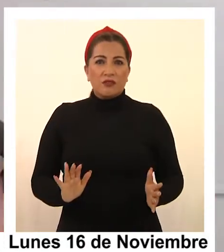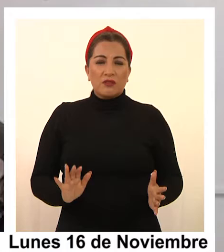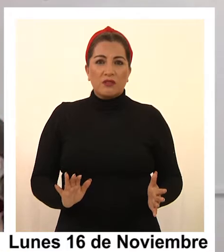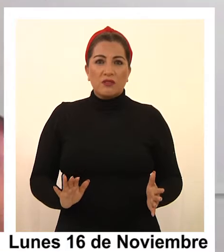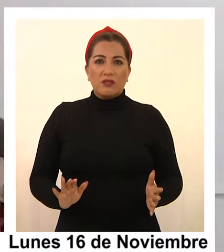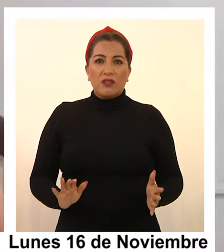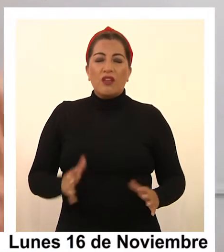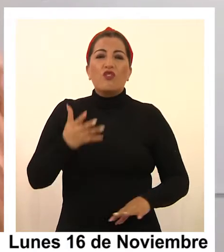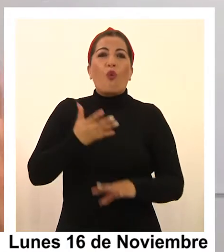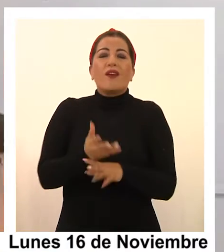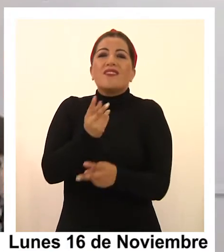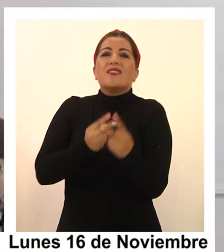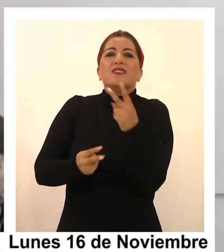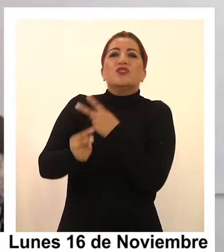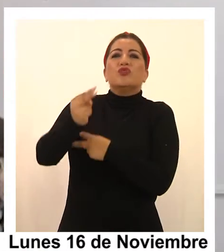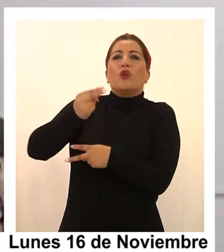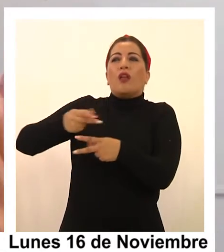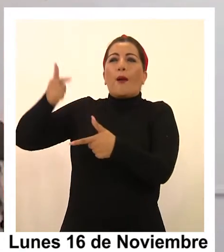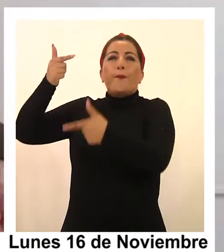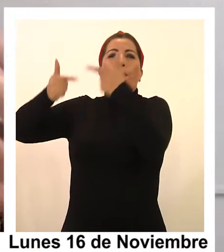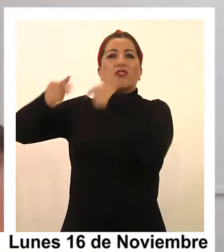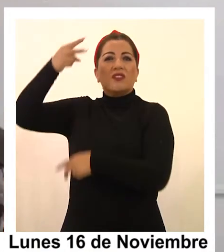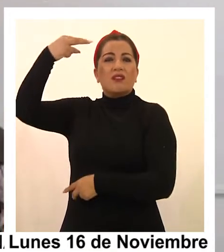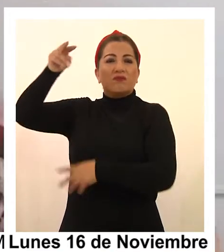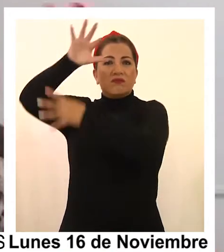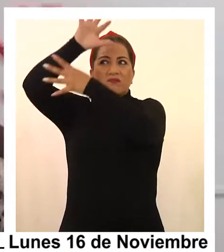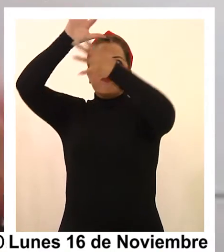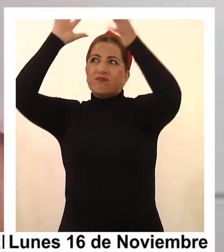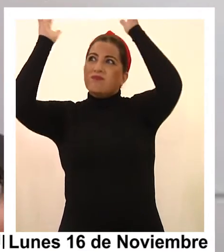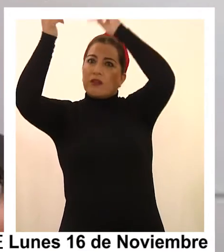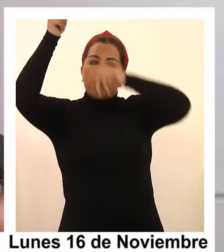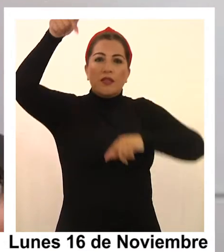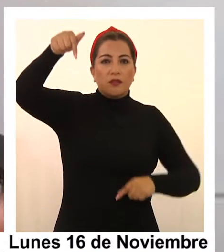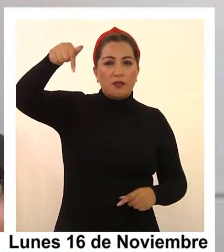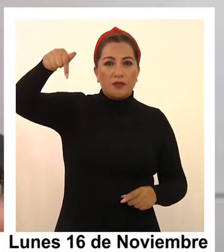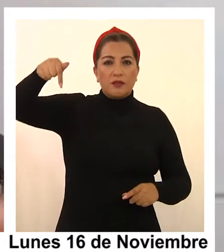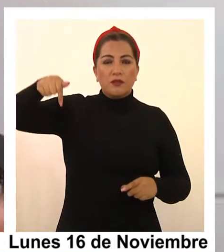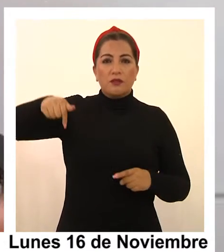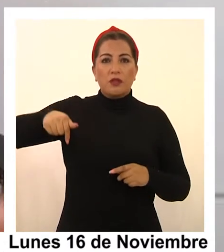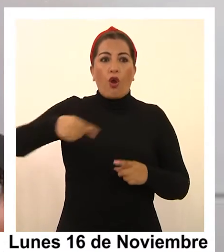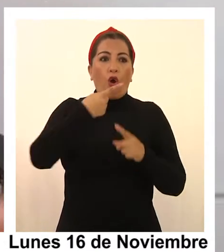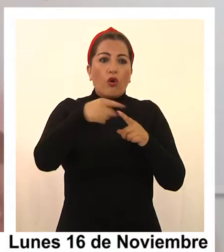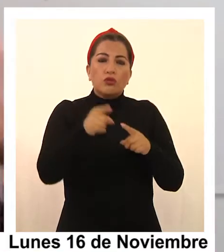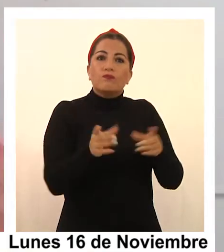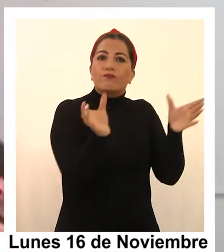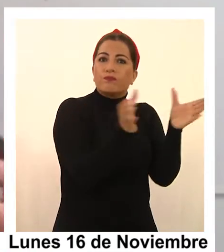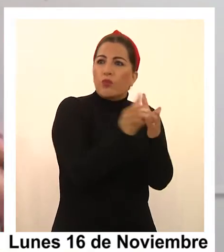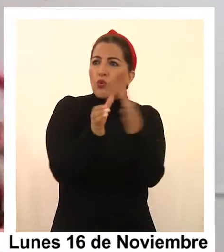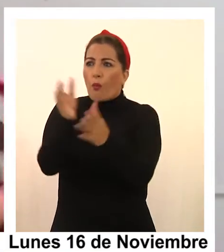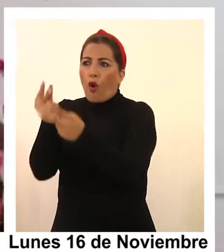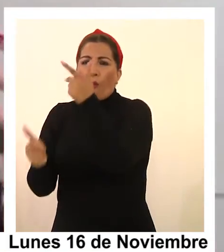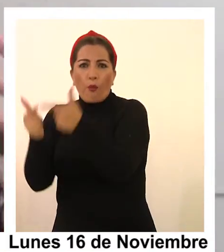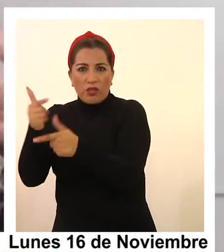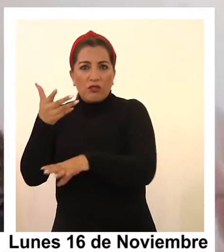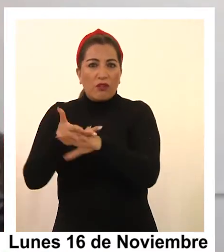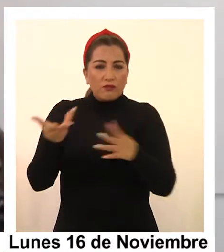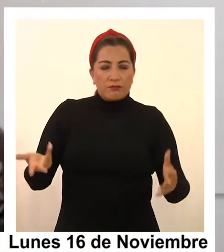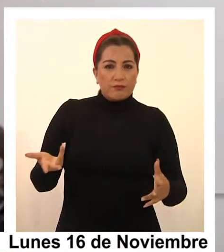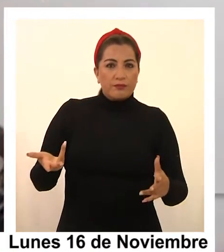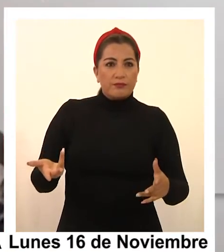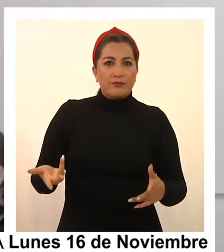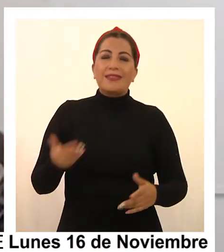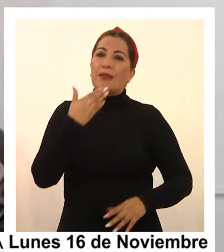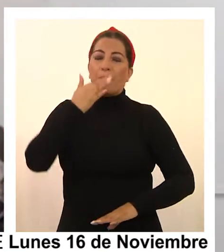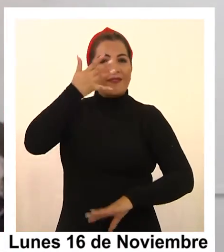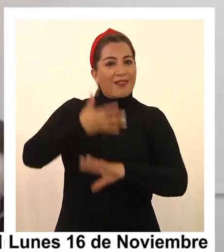porque siento que no tienen una carga histórica política, ¿no es cierto?, ese peso que todos los otros partidos